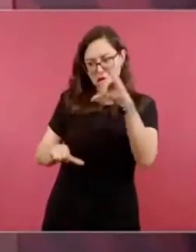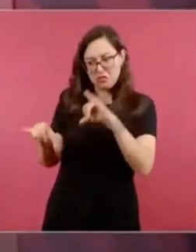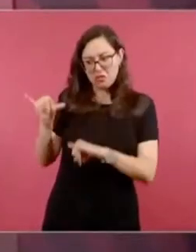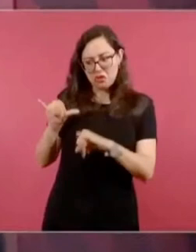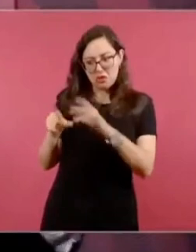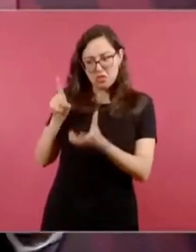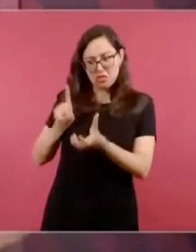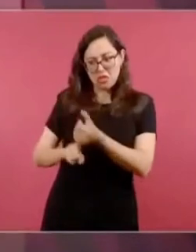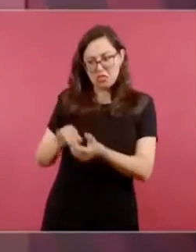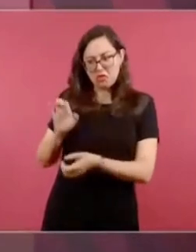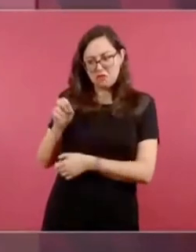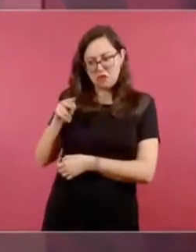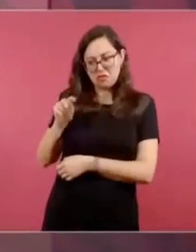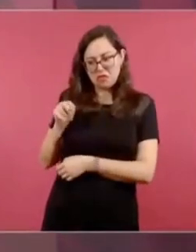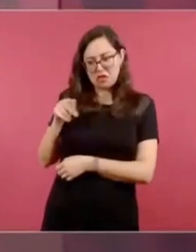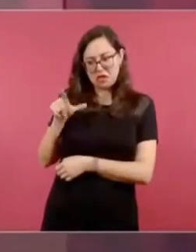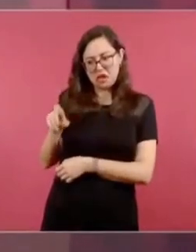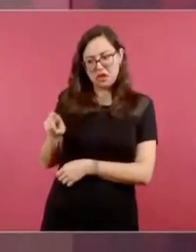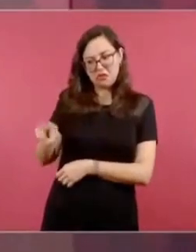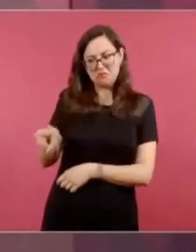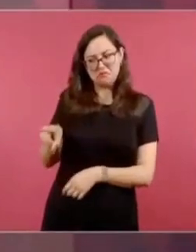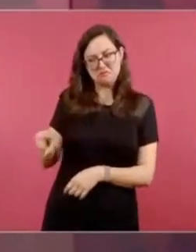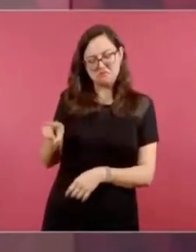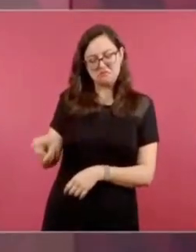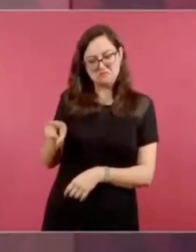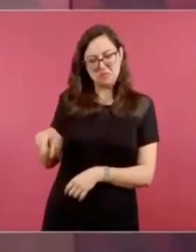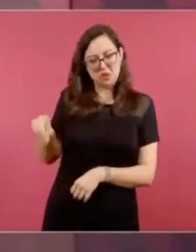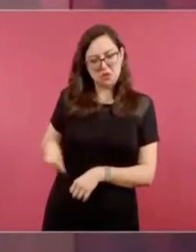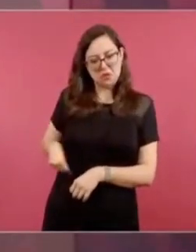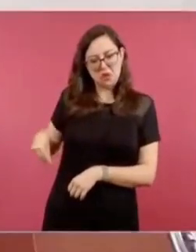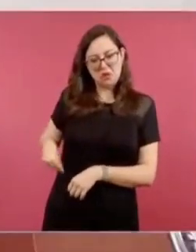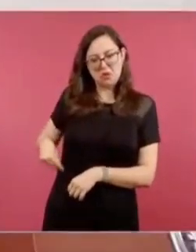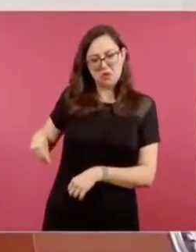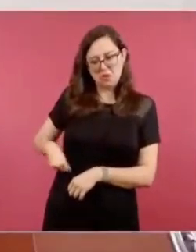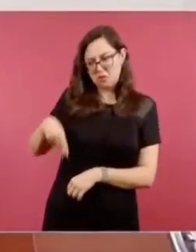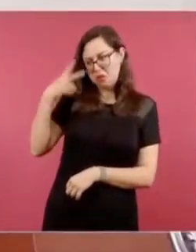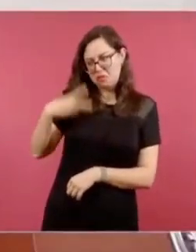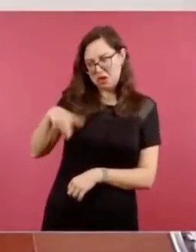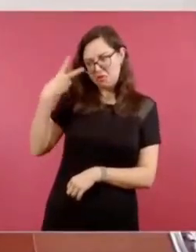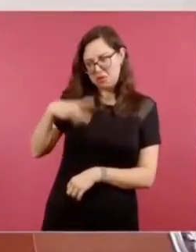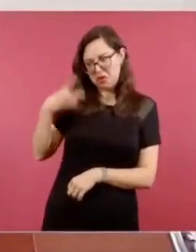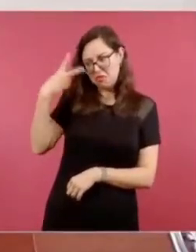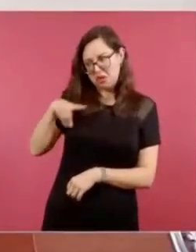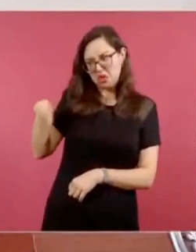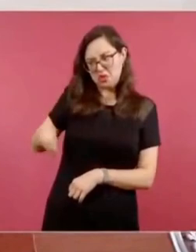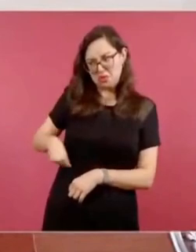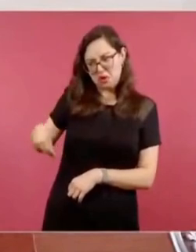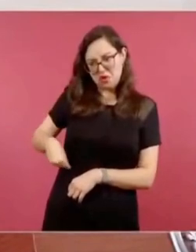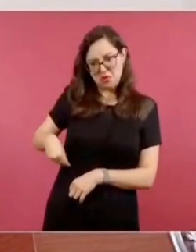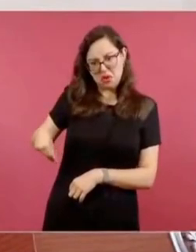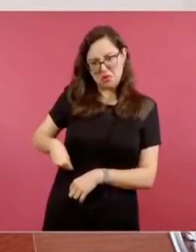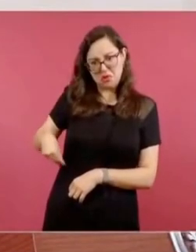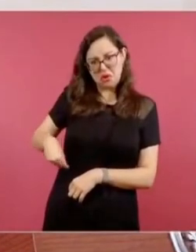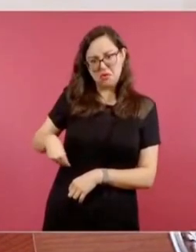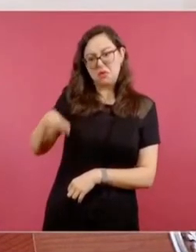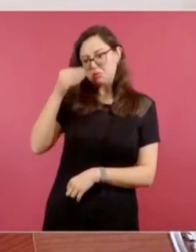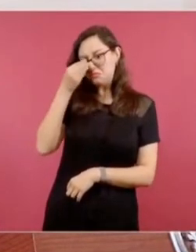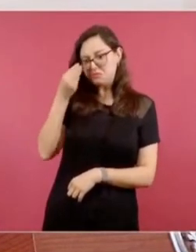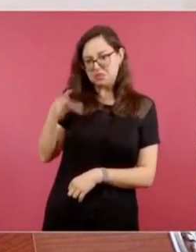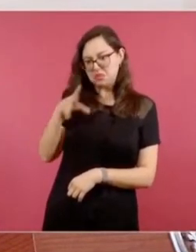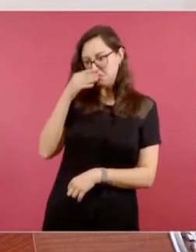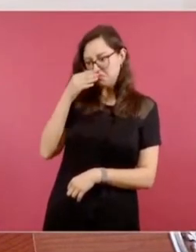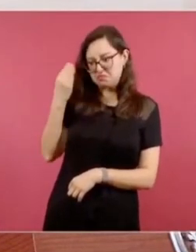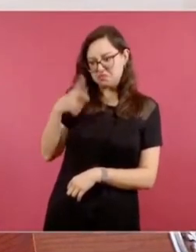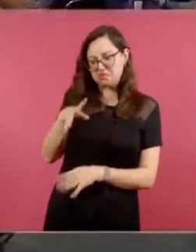Todo es México y ¿qué pasa en Estados